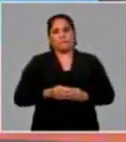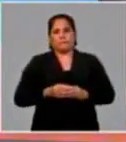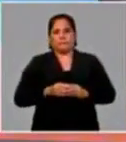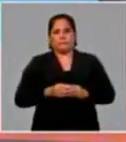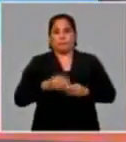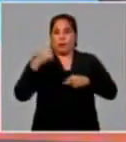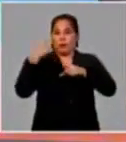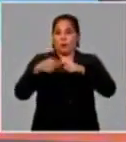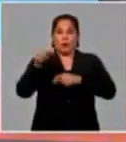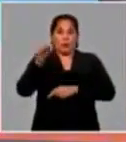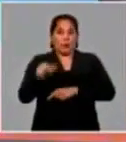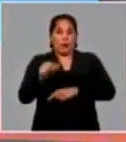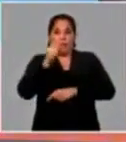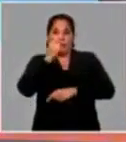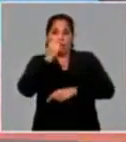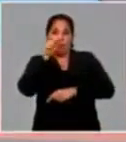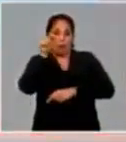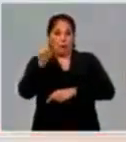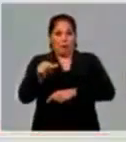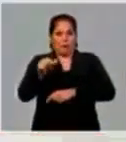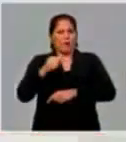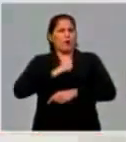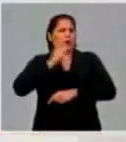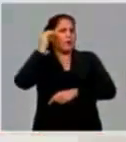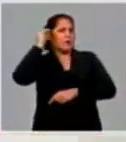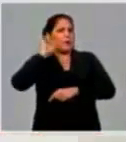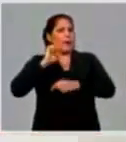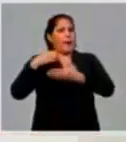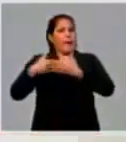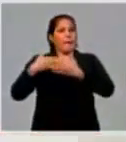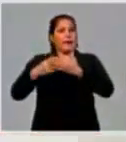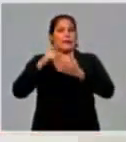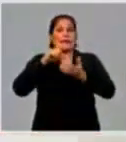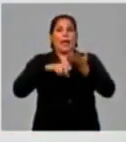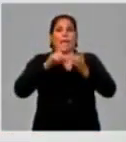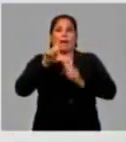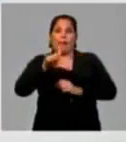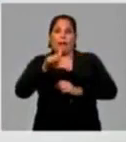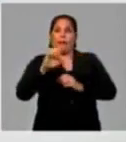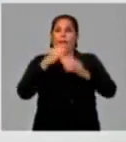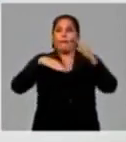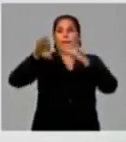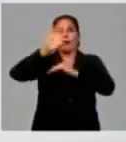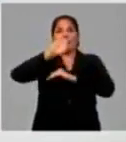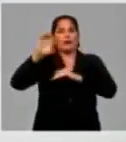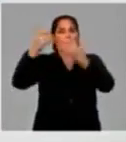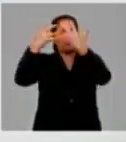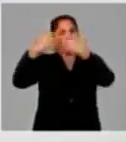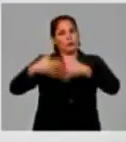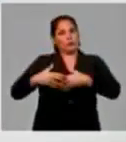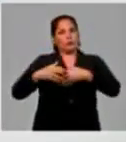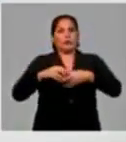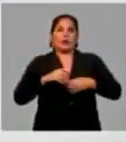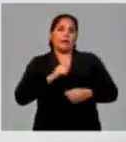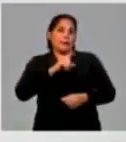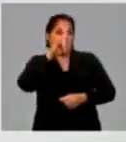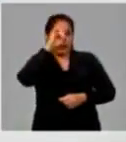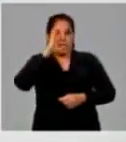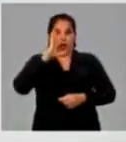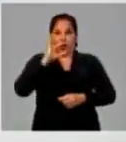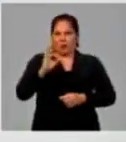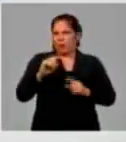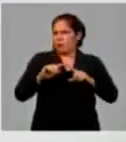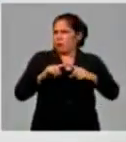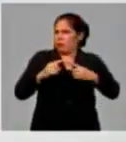Dice Filomeno, quisiera saber si la empresa Cepil pertenece al Ministerio de la Industria Ligera, de ser